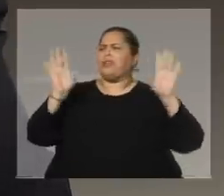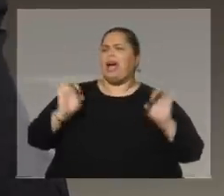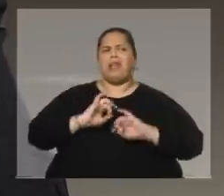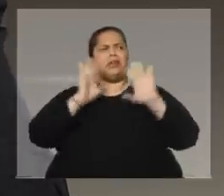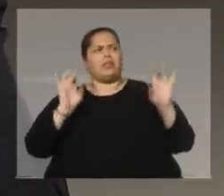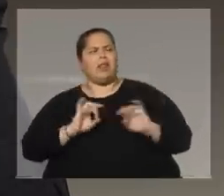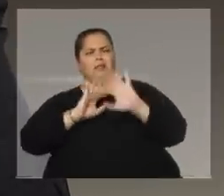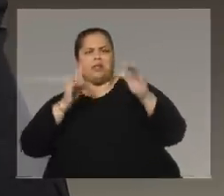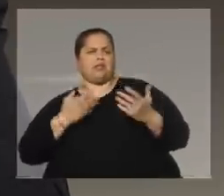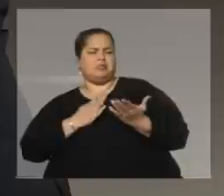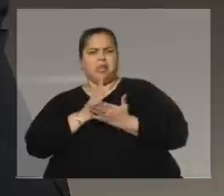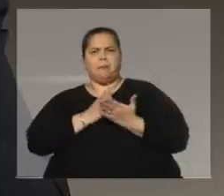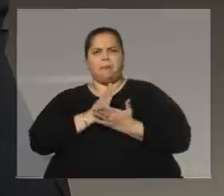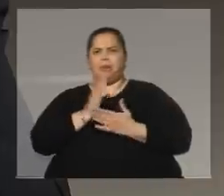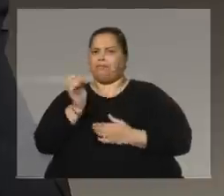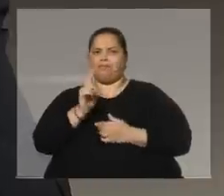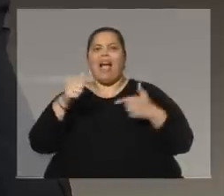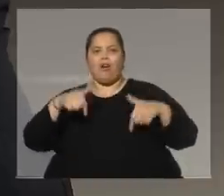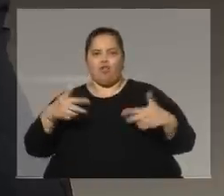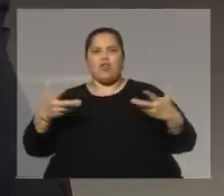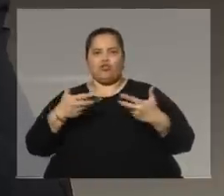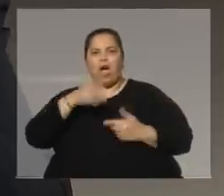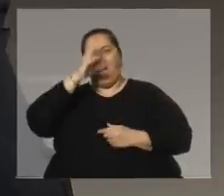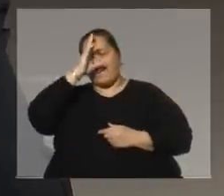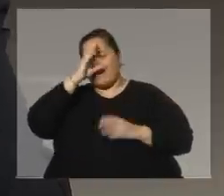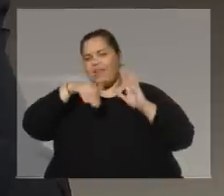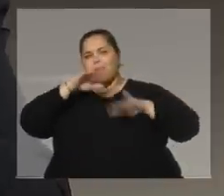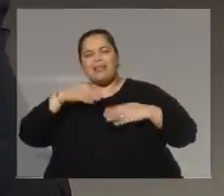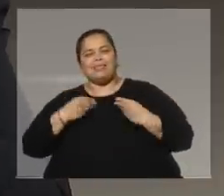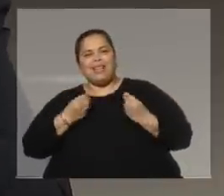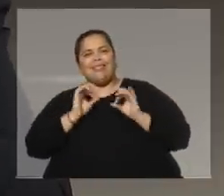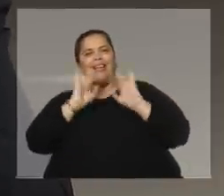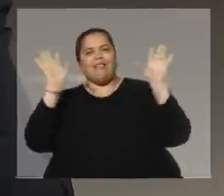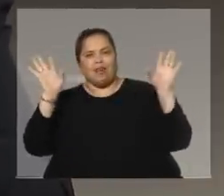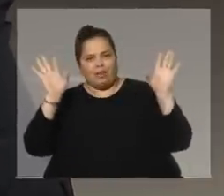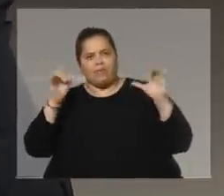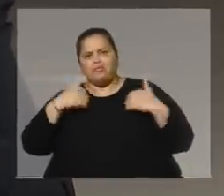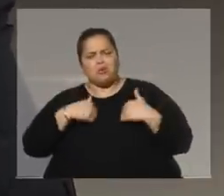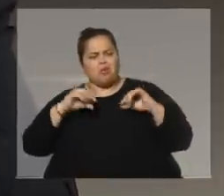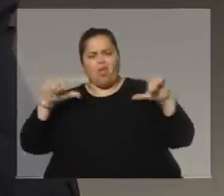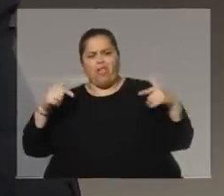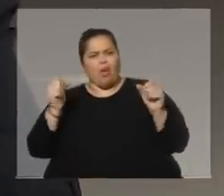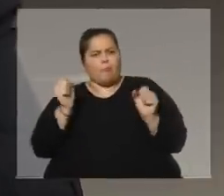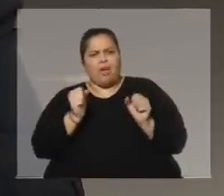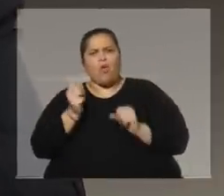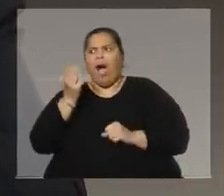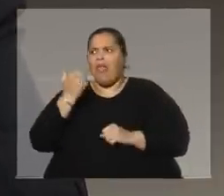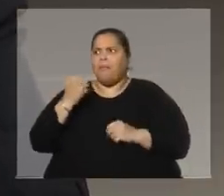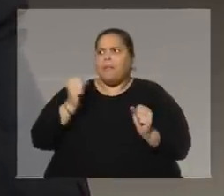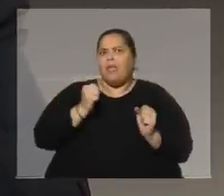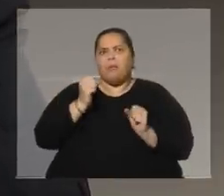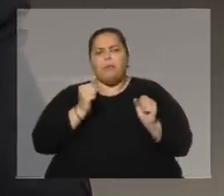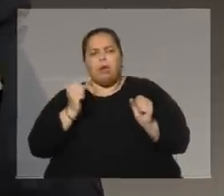de hacer mucho más libre. Y a no tenerle miedo a un montón de circunstancias, que es